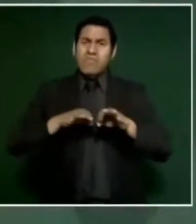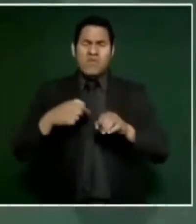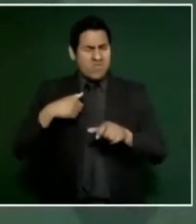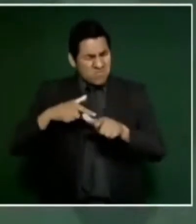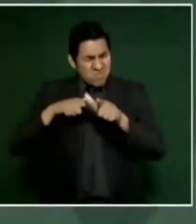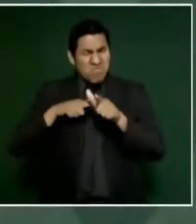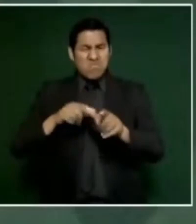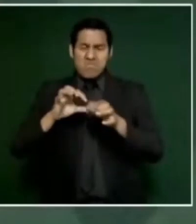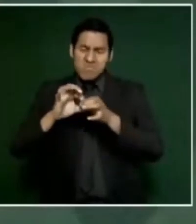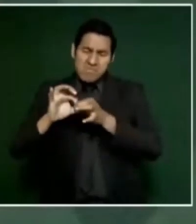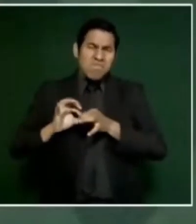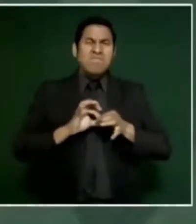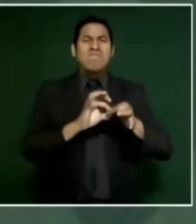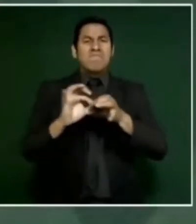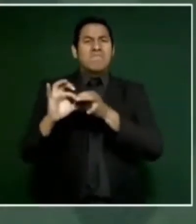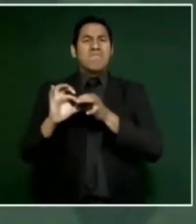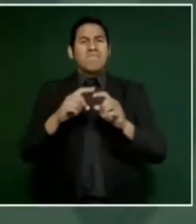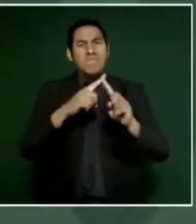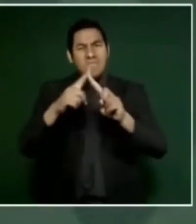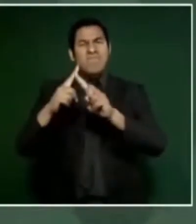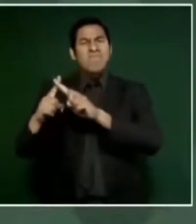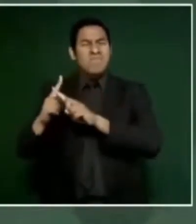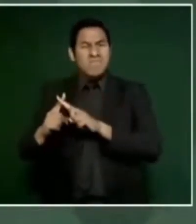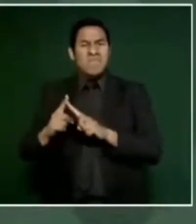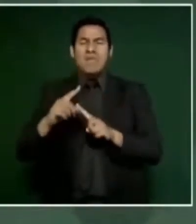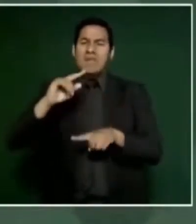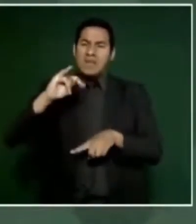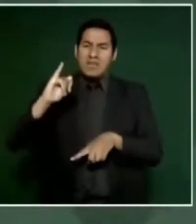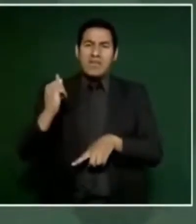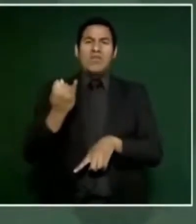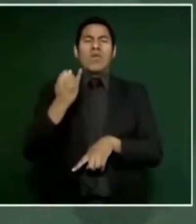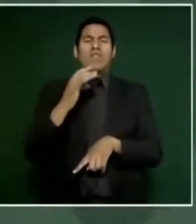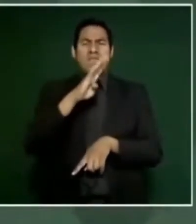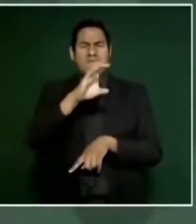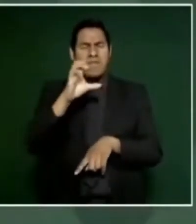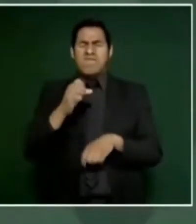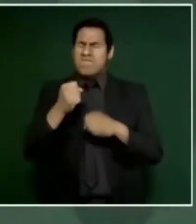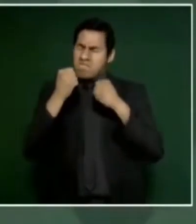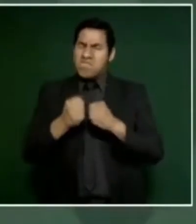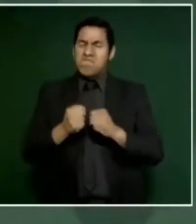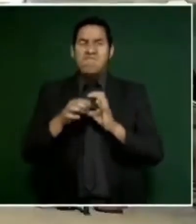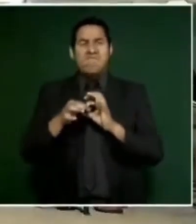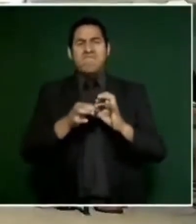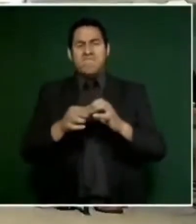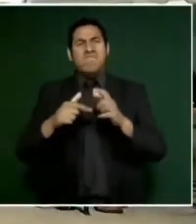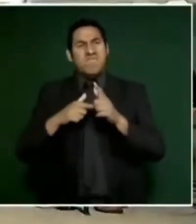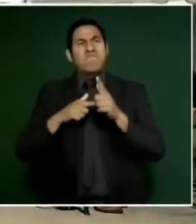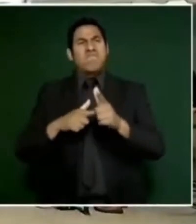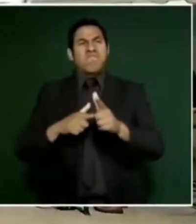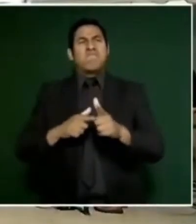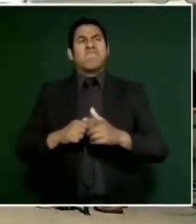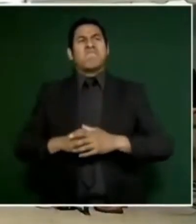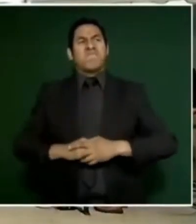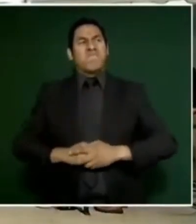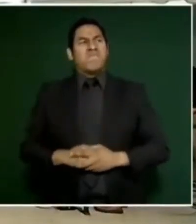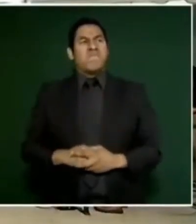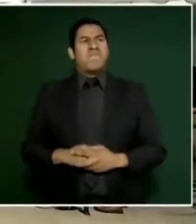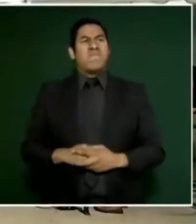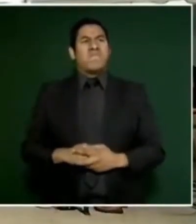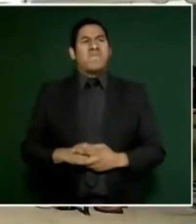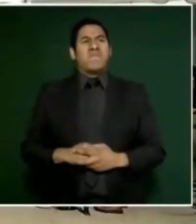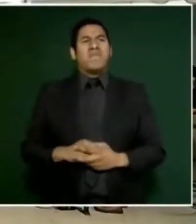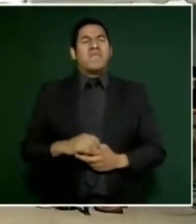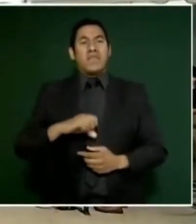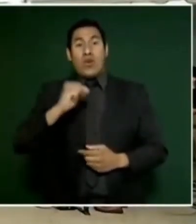coordinada con las autoridades de Tijuana y de Baja California. Señor, estoy seguro que se va a calentar el